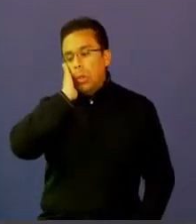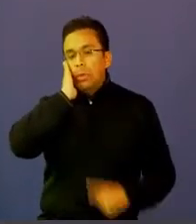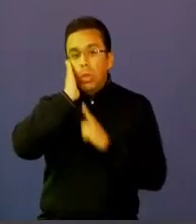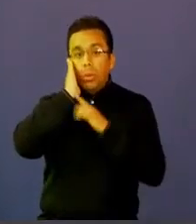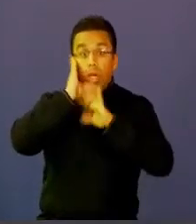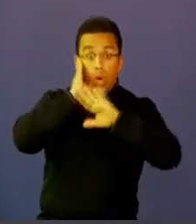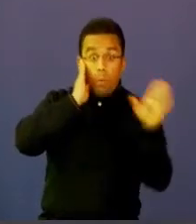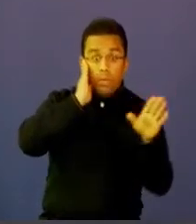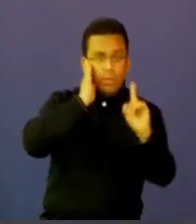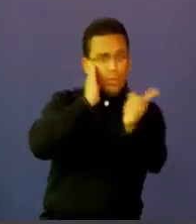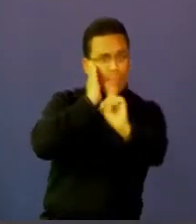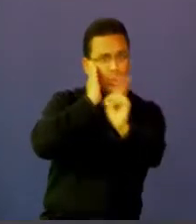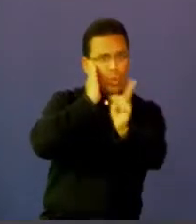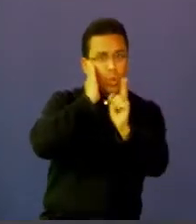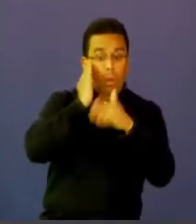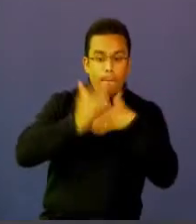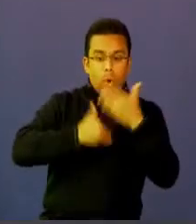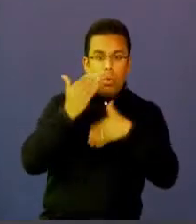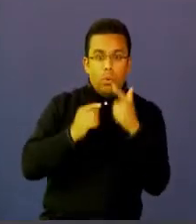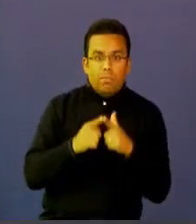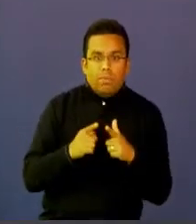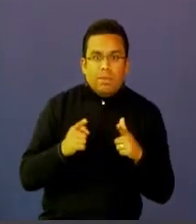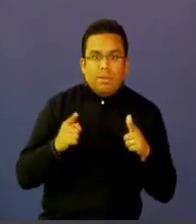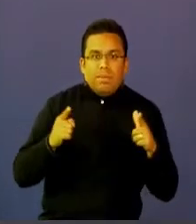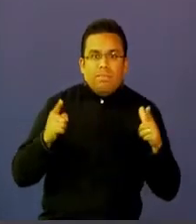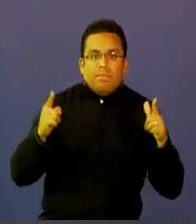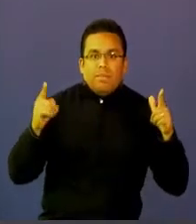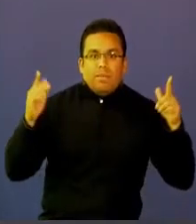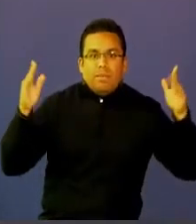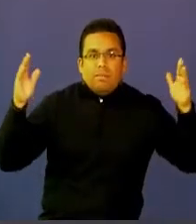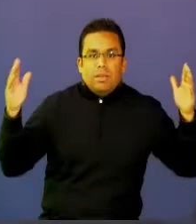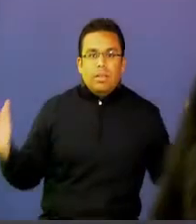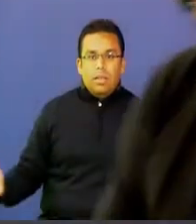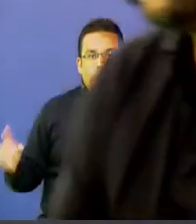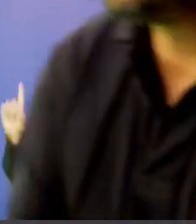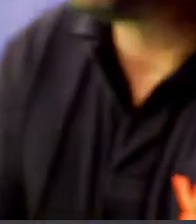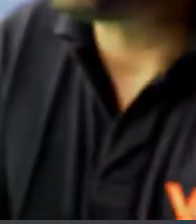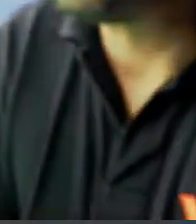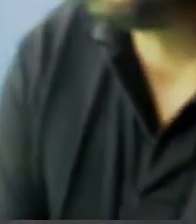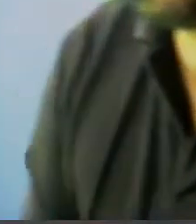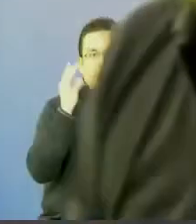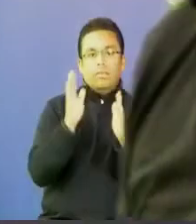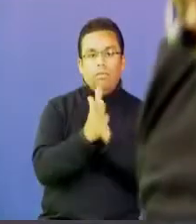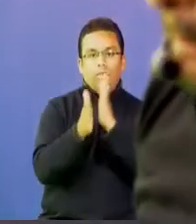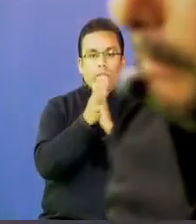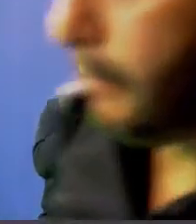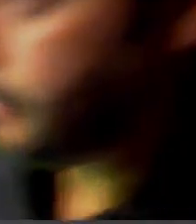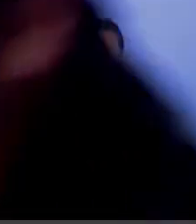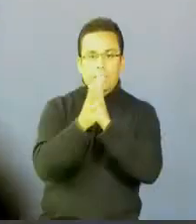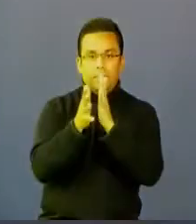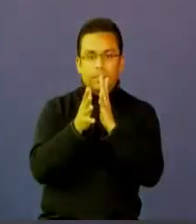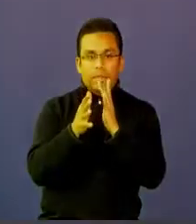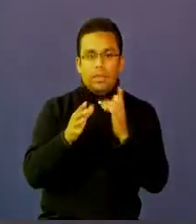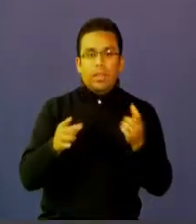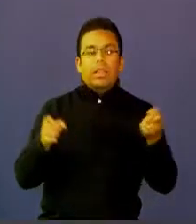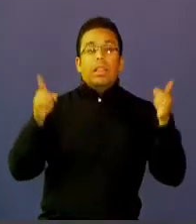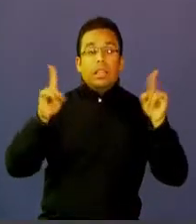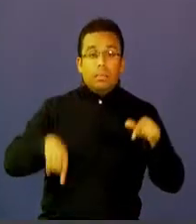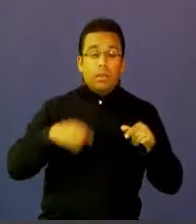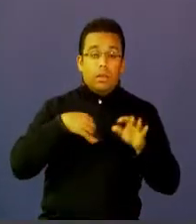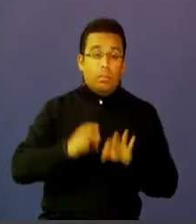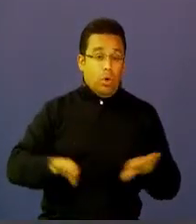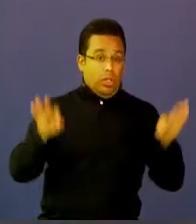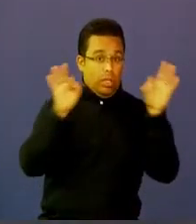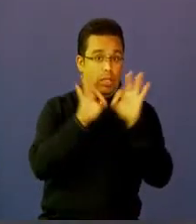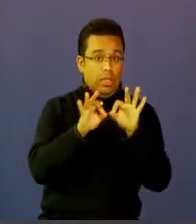está cada vez más ampliándose la brecha y su uso es más para el uso de datos. Unas estadísticas importantes han